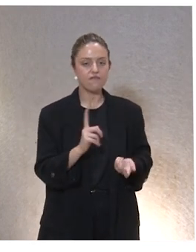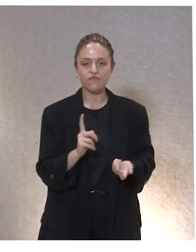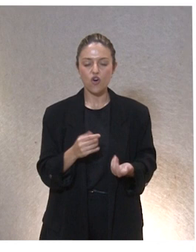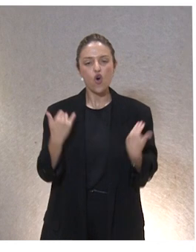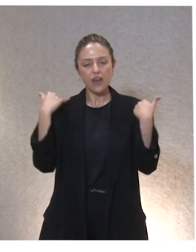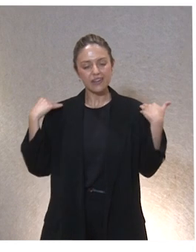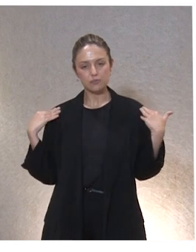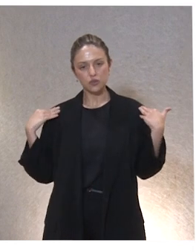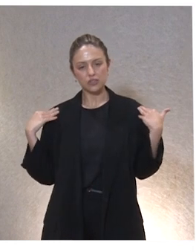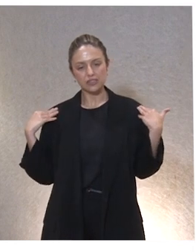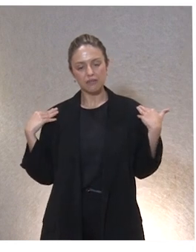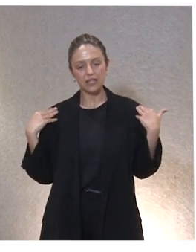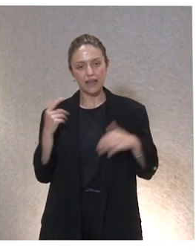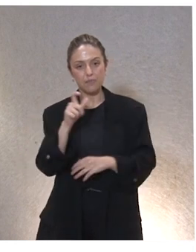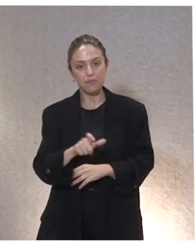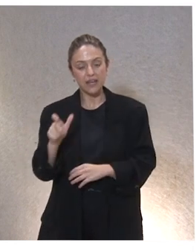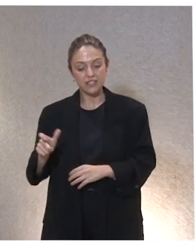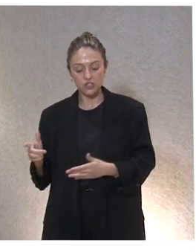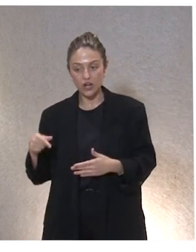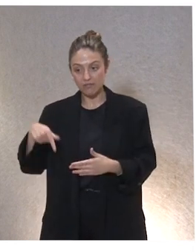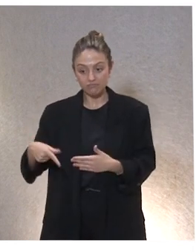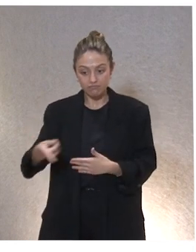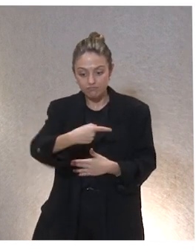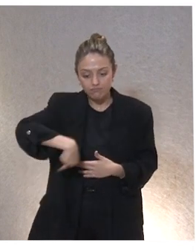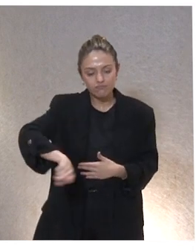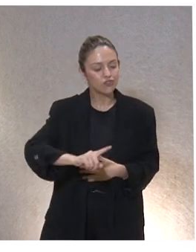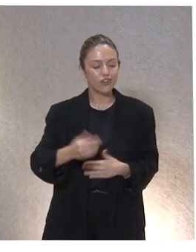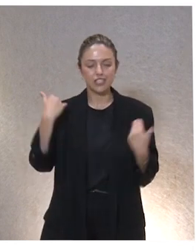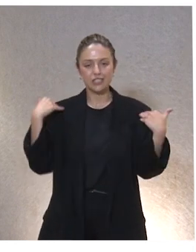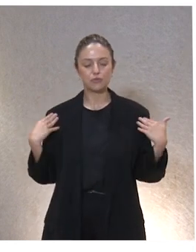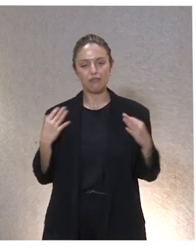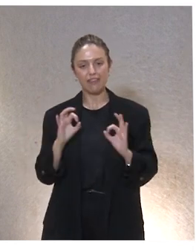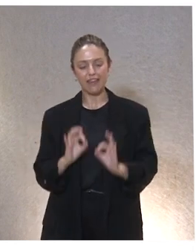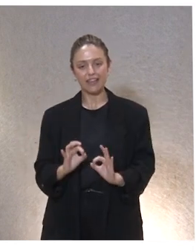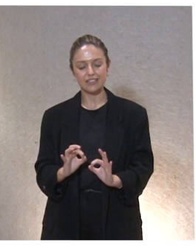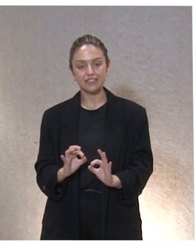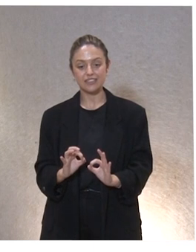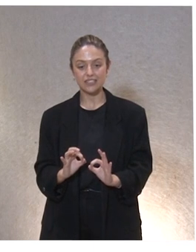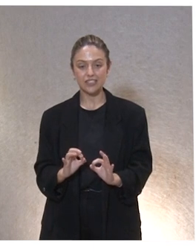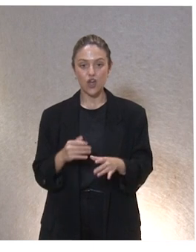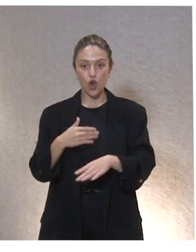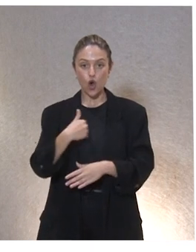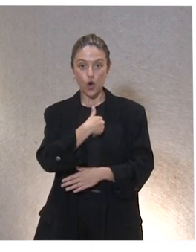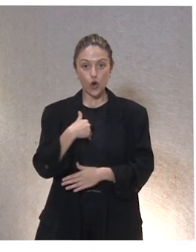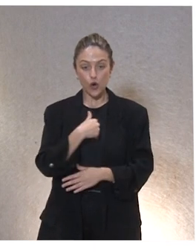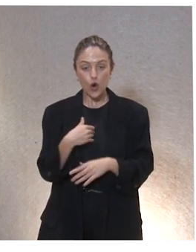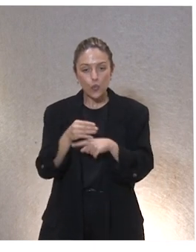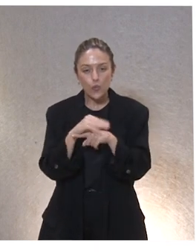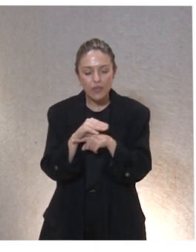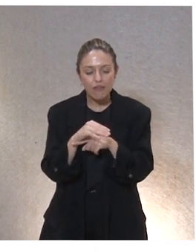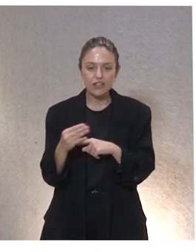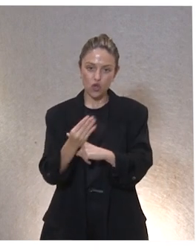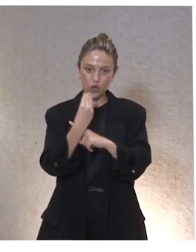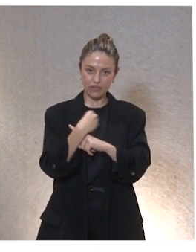responsabilidad de todas las personas que estamos aquí adoptemos el rol de cuidadores o el de ser cuidados como